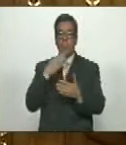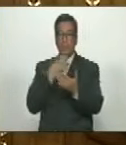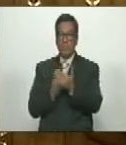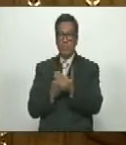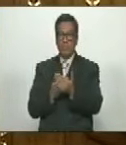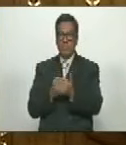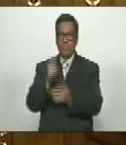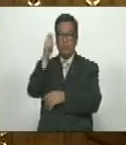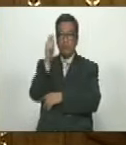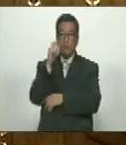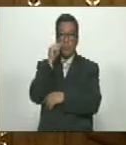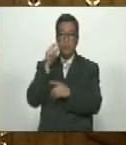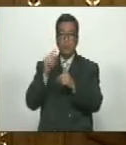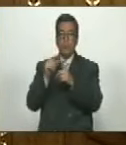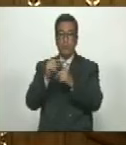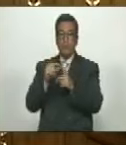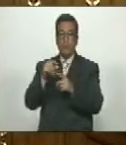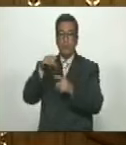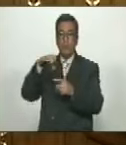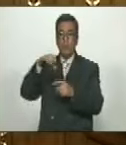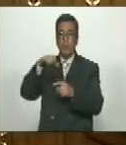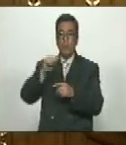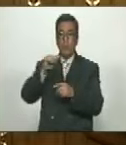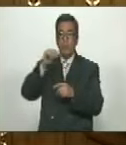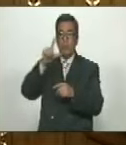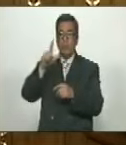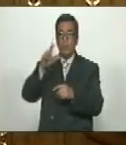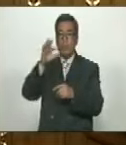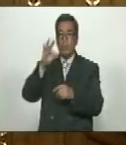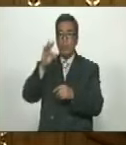diputado déjame derecha la palabra al diputado alfonso campos